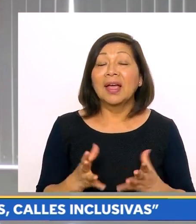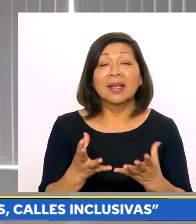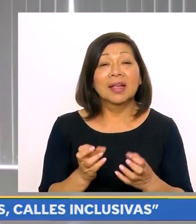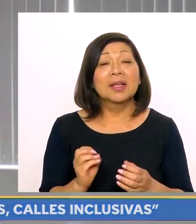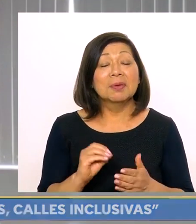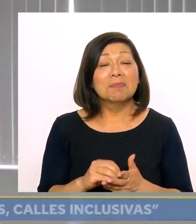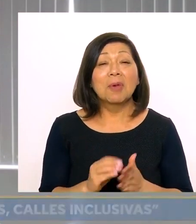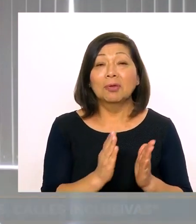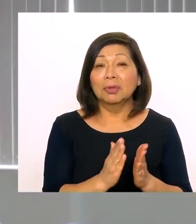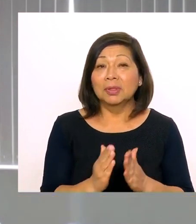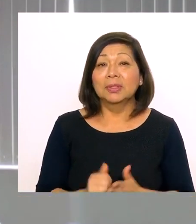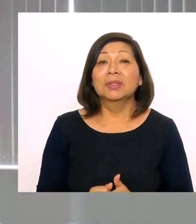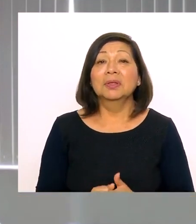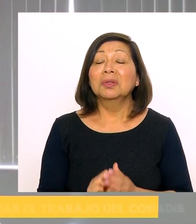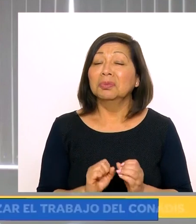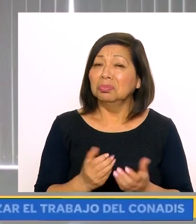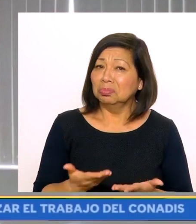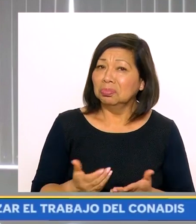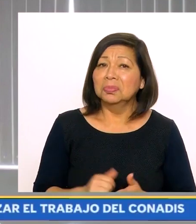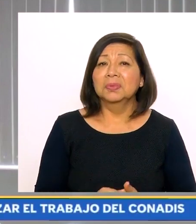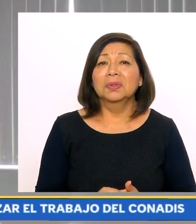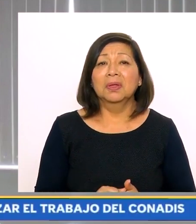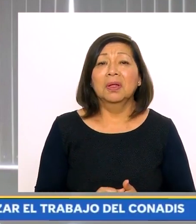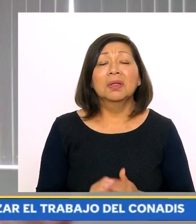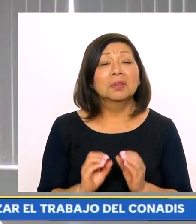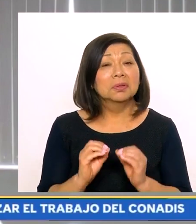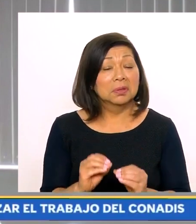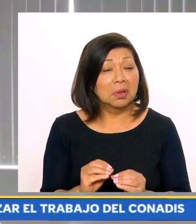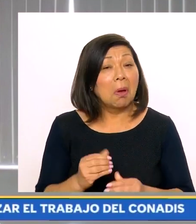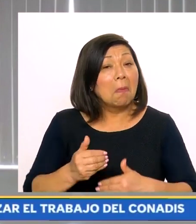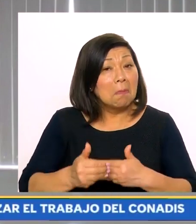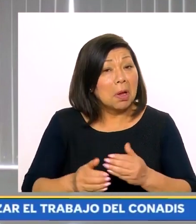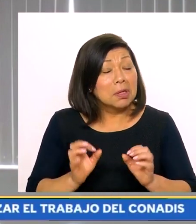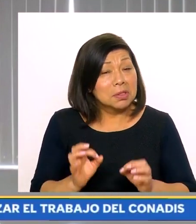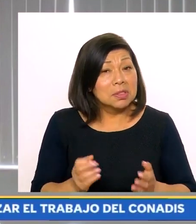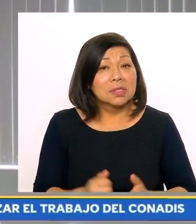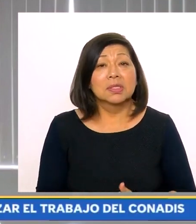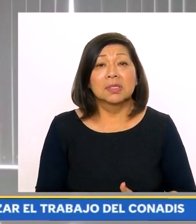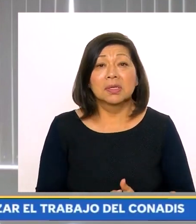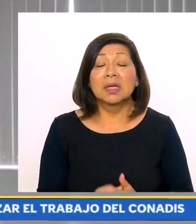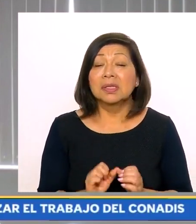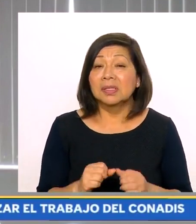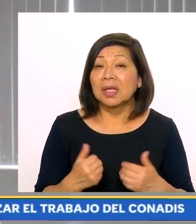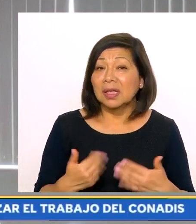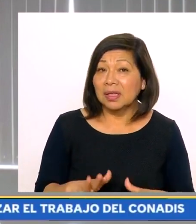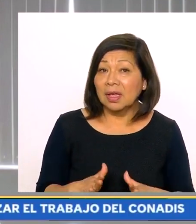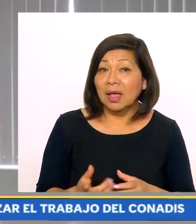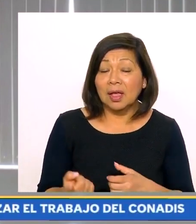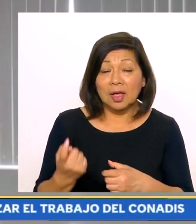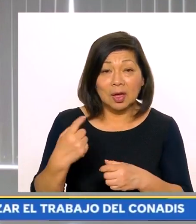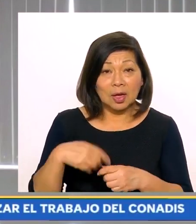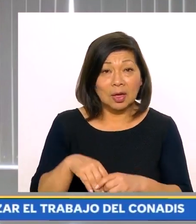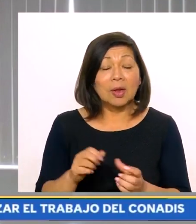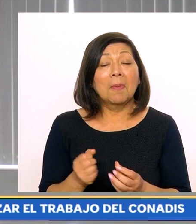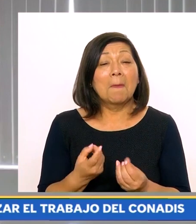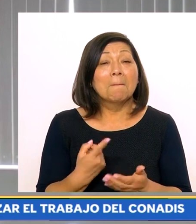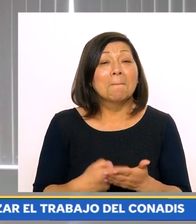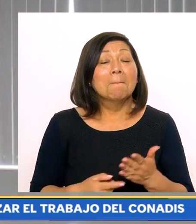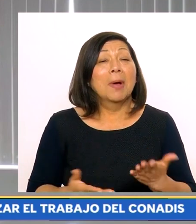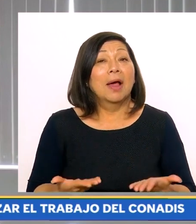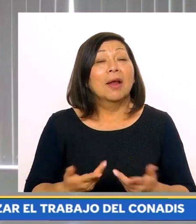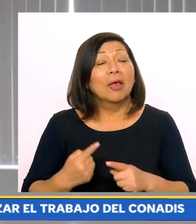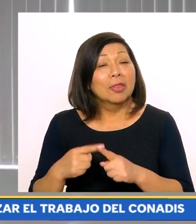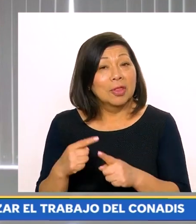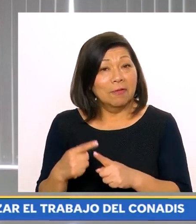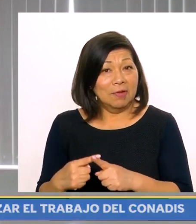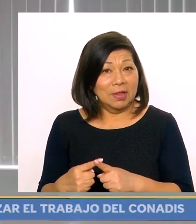componente está incorporado. Así que, y ahí queremos que las organizaciones de esos territorios lo fiscalicen, nos digan, si estamos avanzando, si estamos logrando y si han